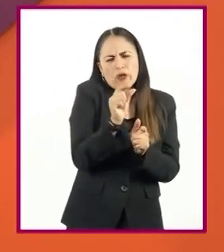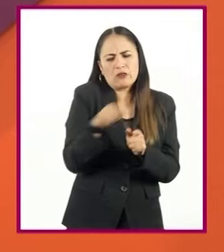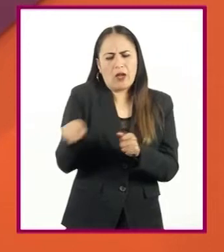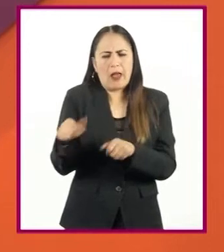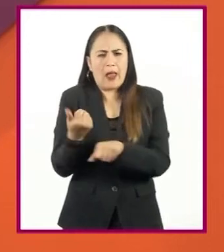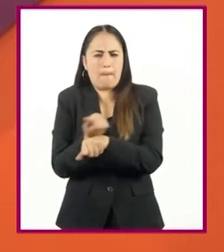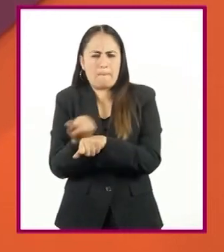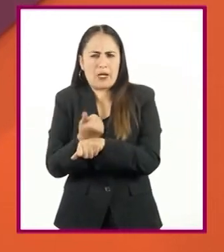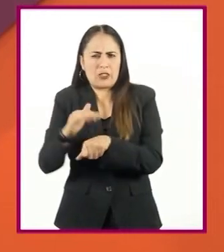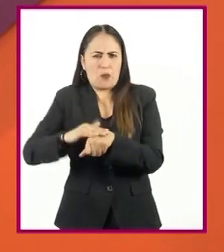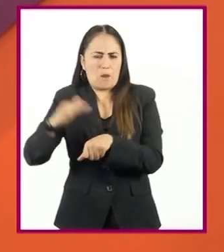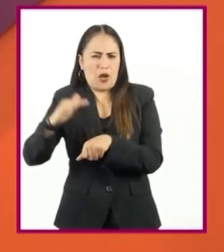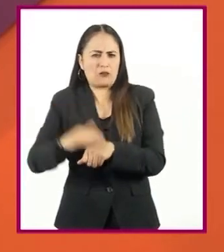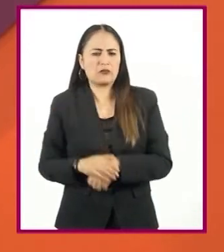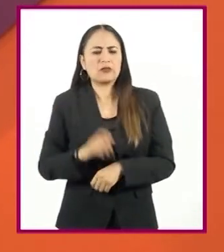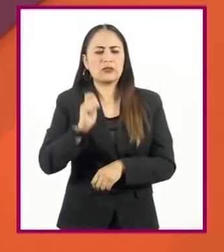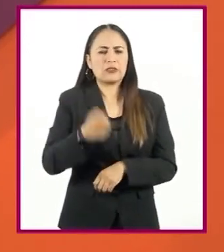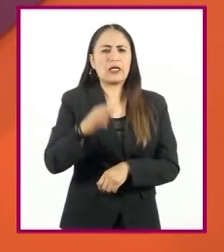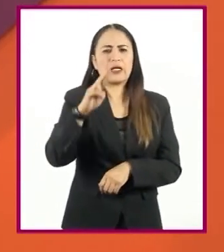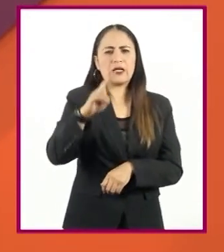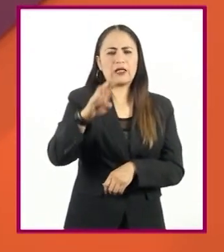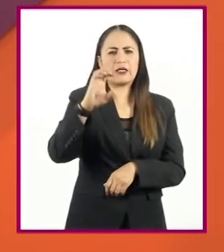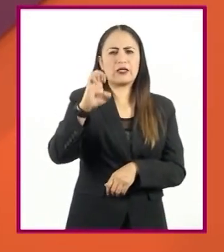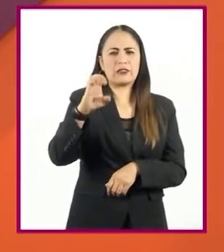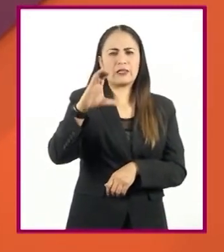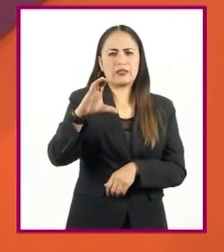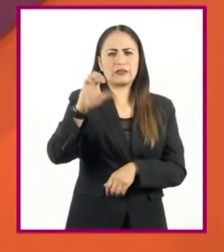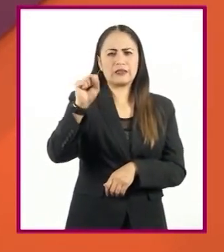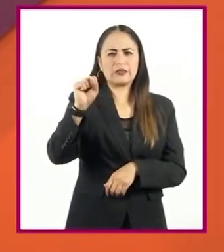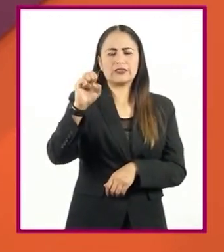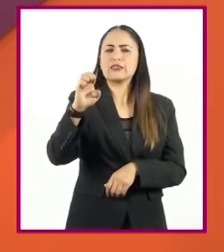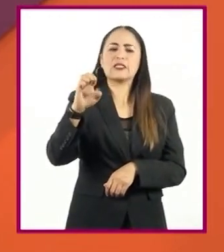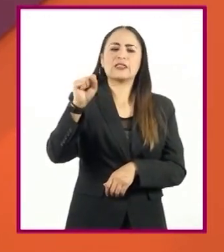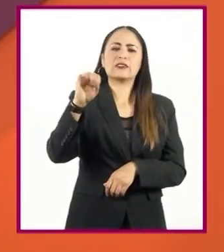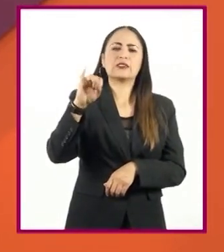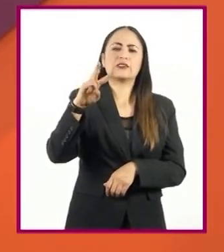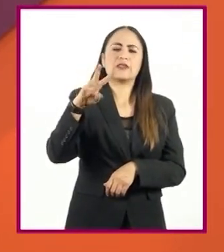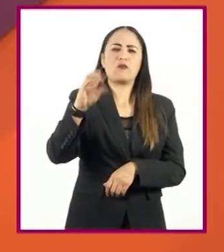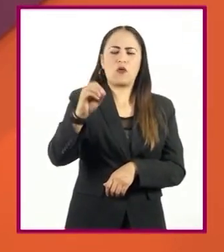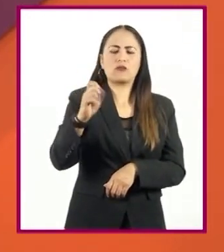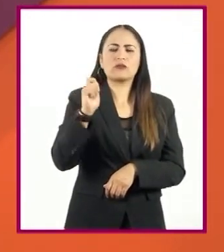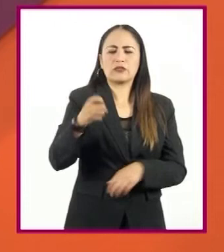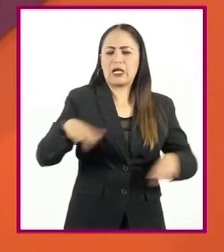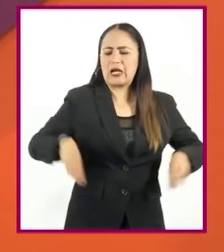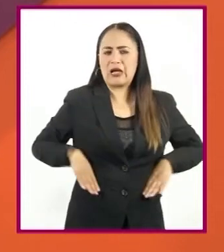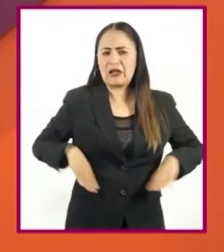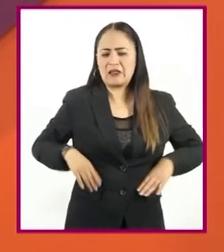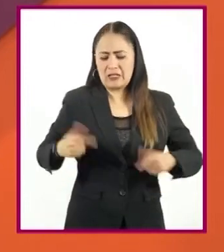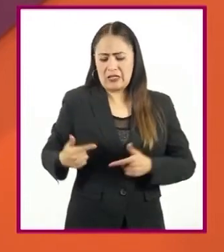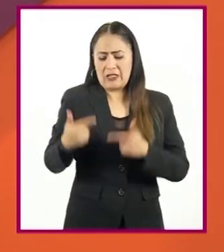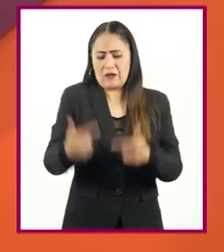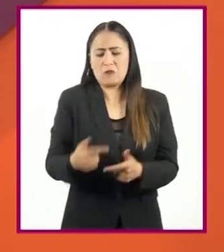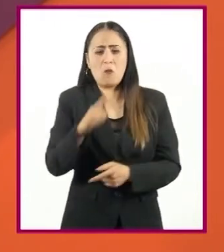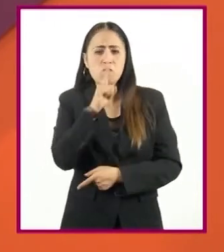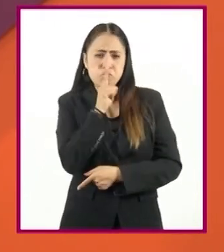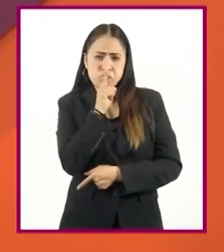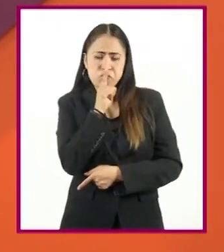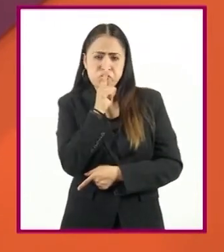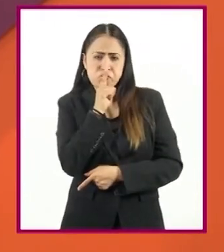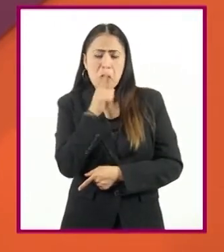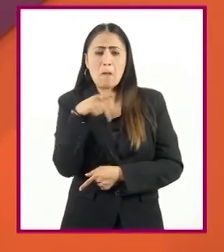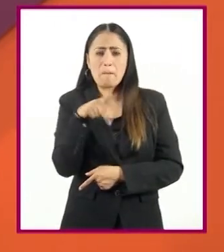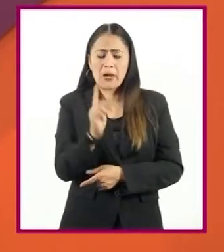momento donde apareció el concepto de recesivo, que era un carácter que había pasado oculto en una generación, pero de alguna manera está